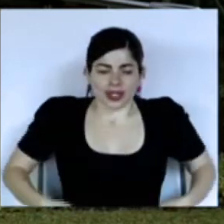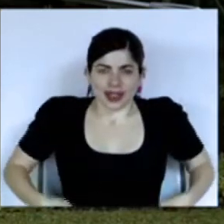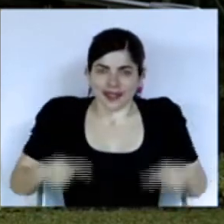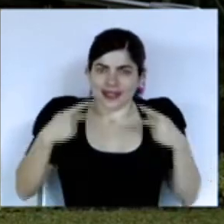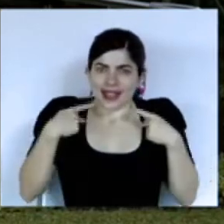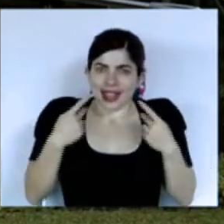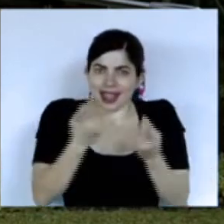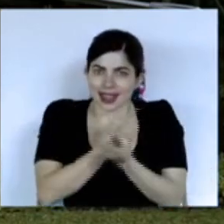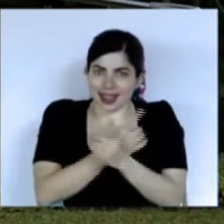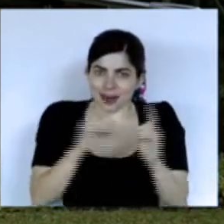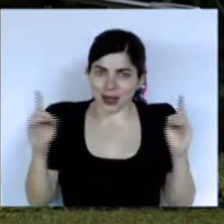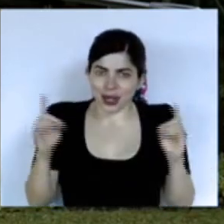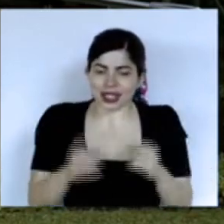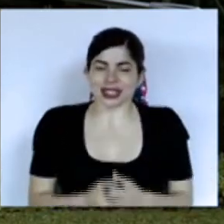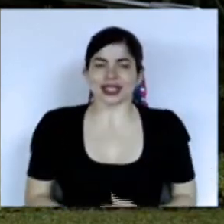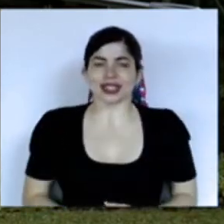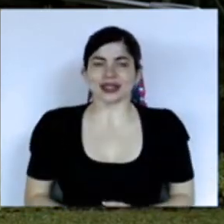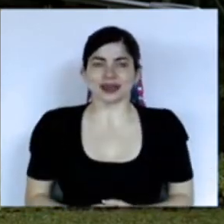democrática